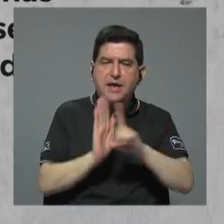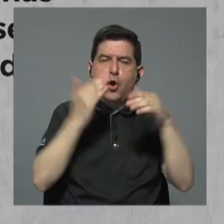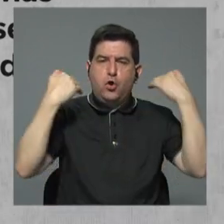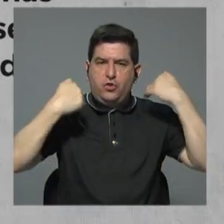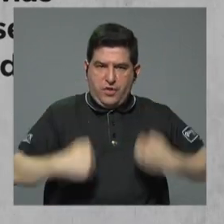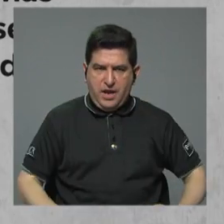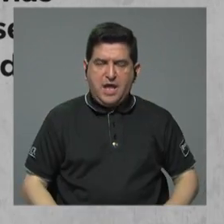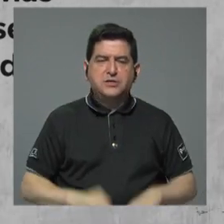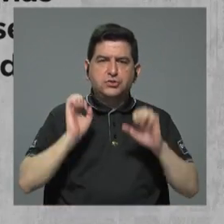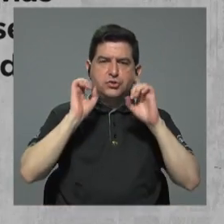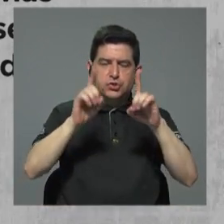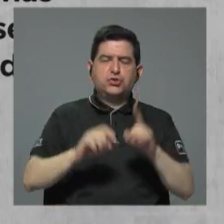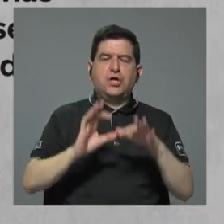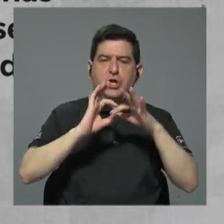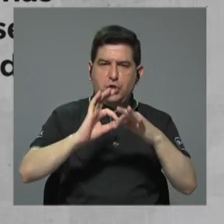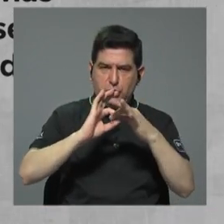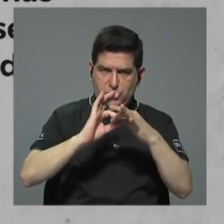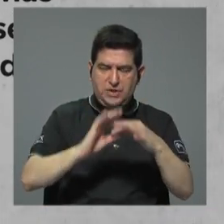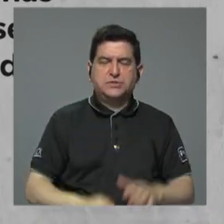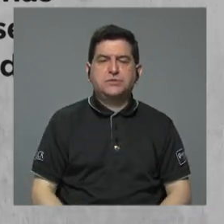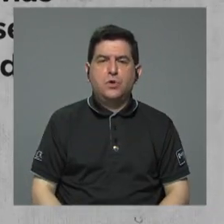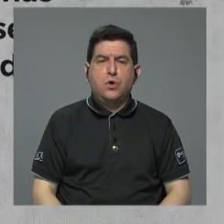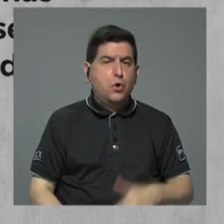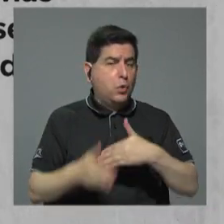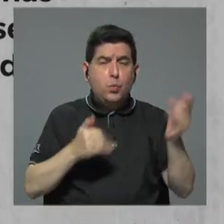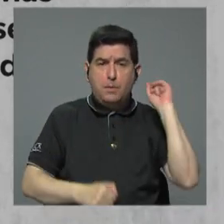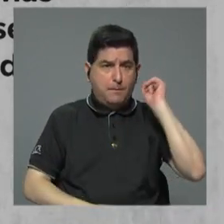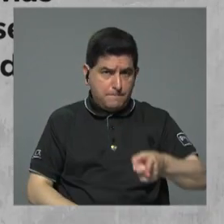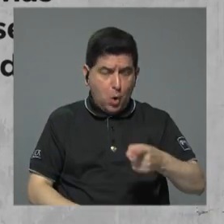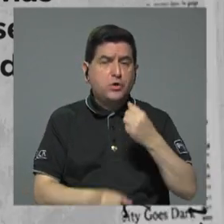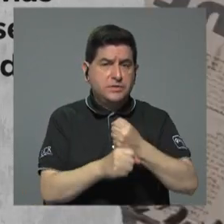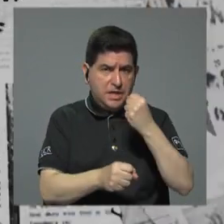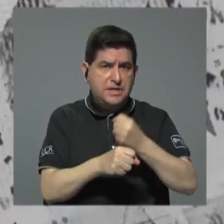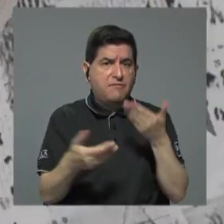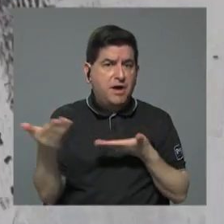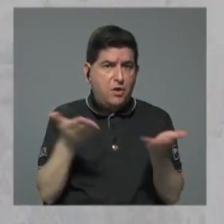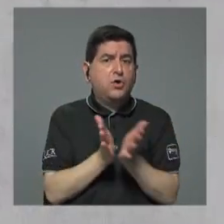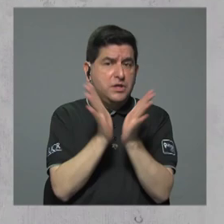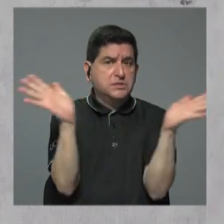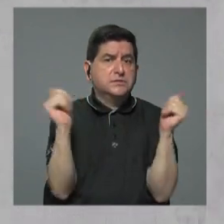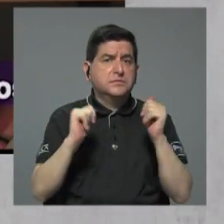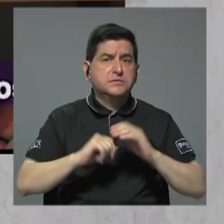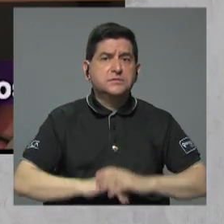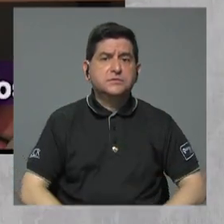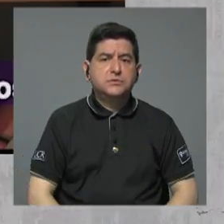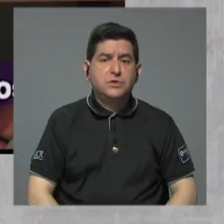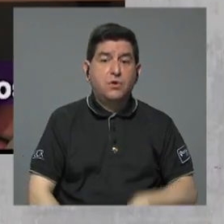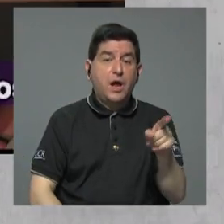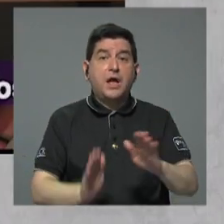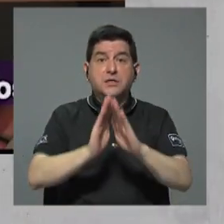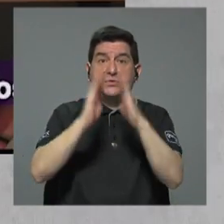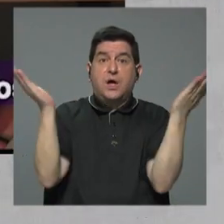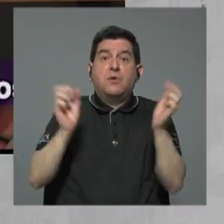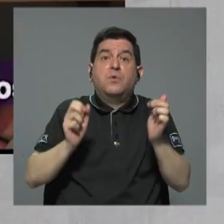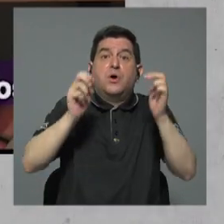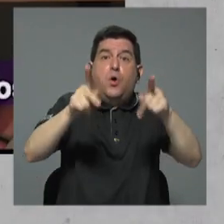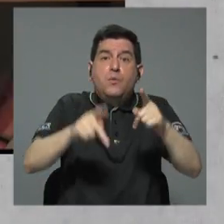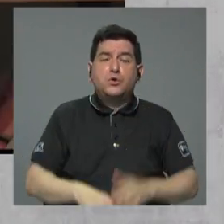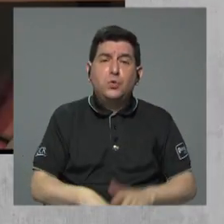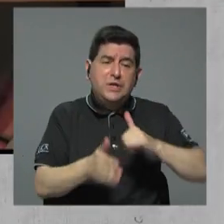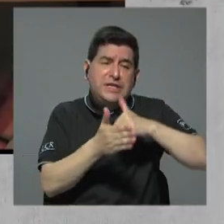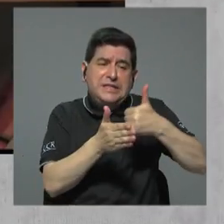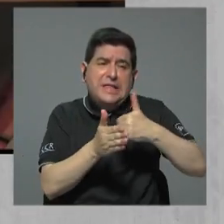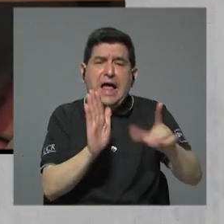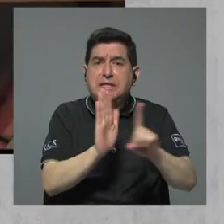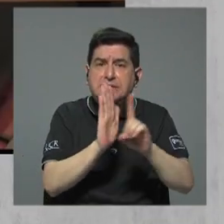humanos, educación sexual aunque sean obligatorios para la labor de servicio público Esto abre una puerta para vulnerar